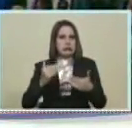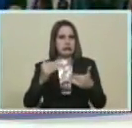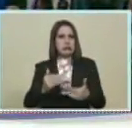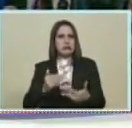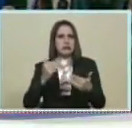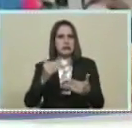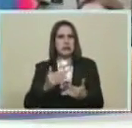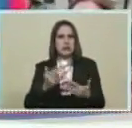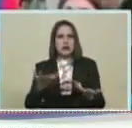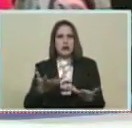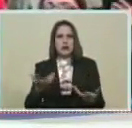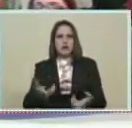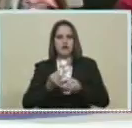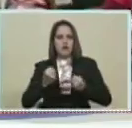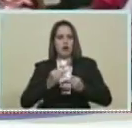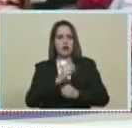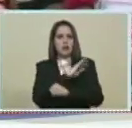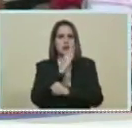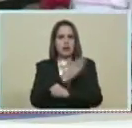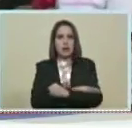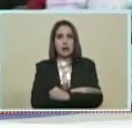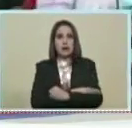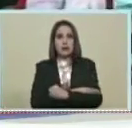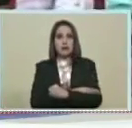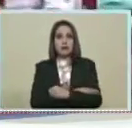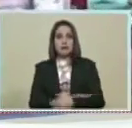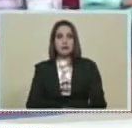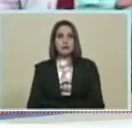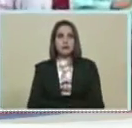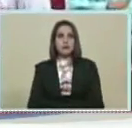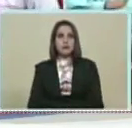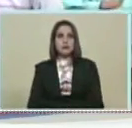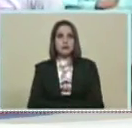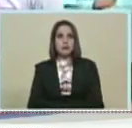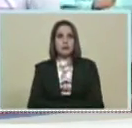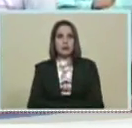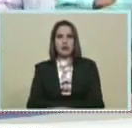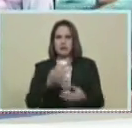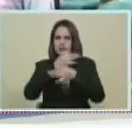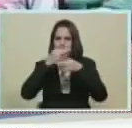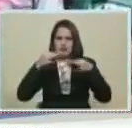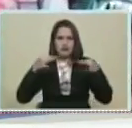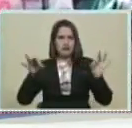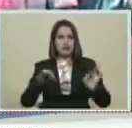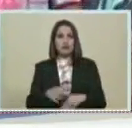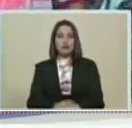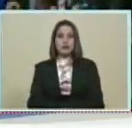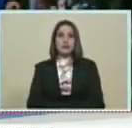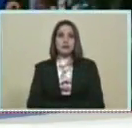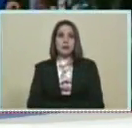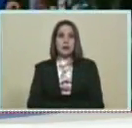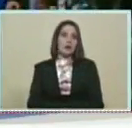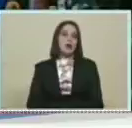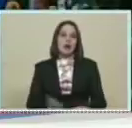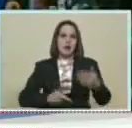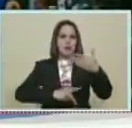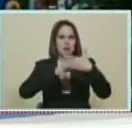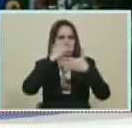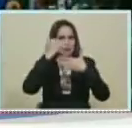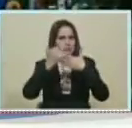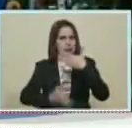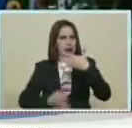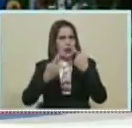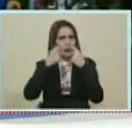densidad Mayor fortaleza Mayor calidad En varios planes Que tenemos